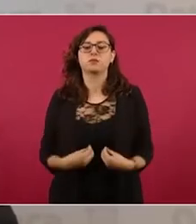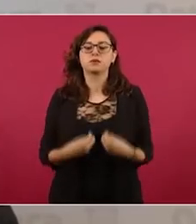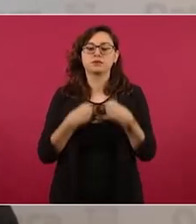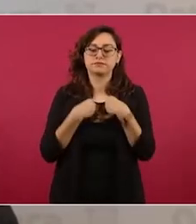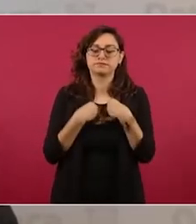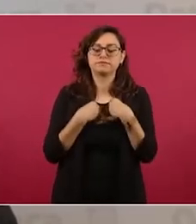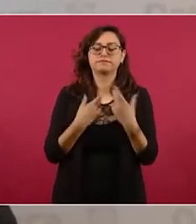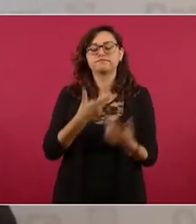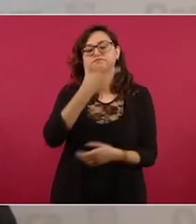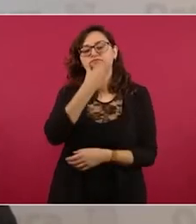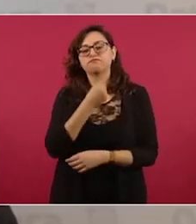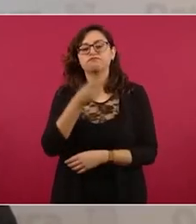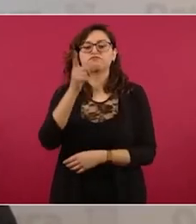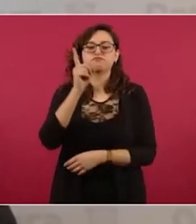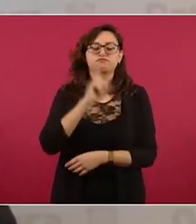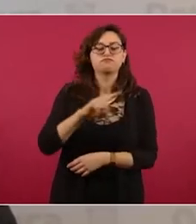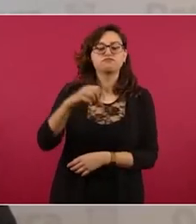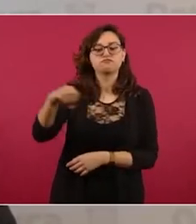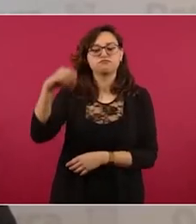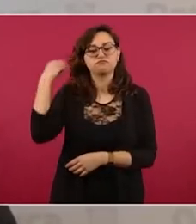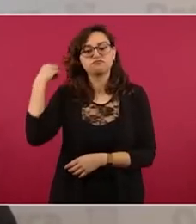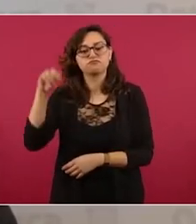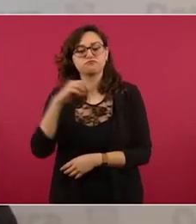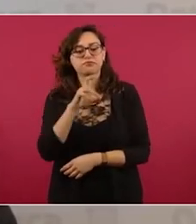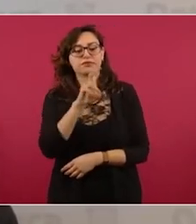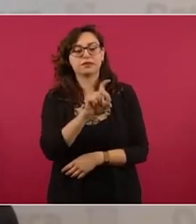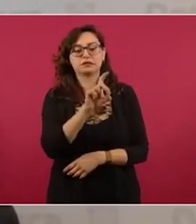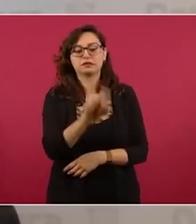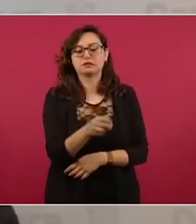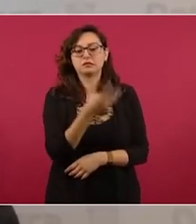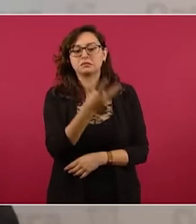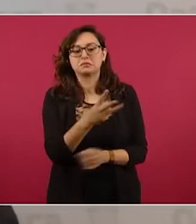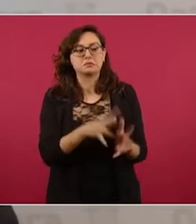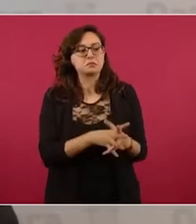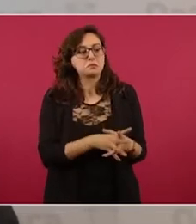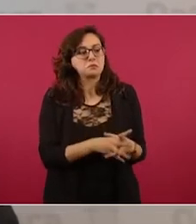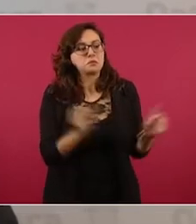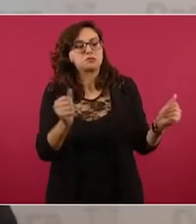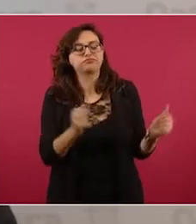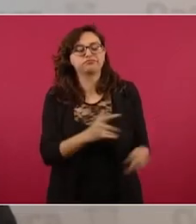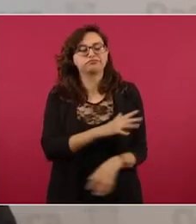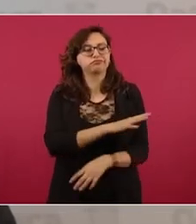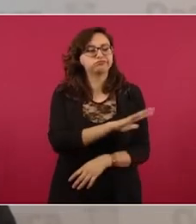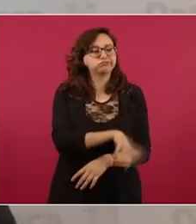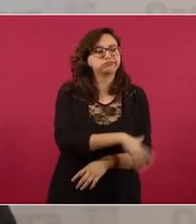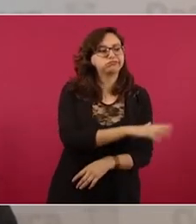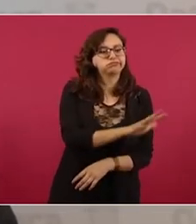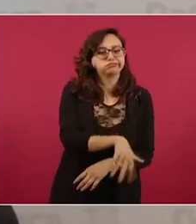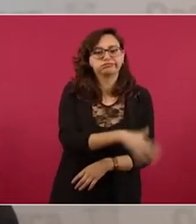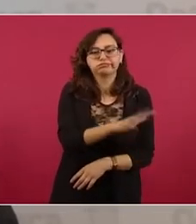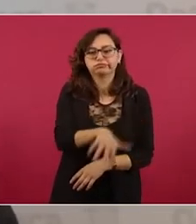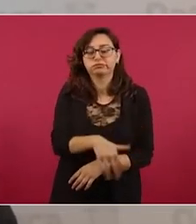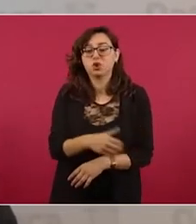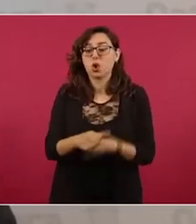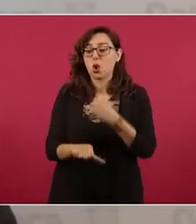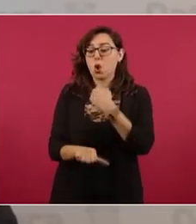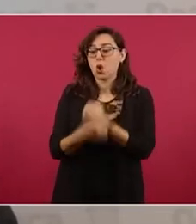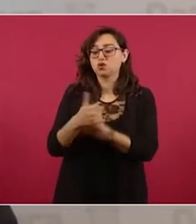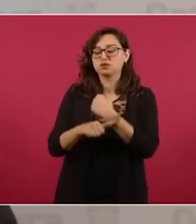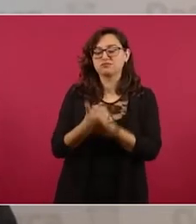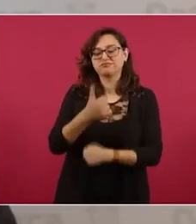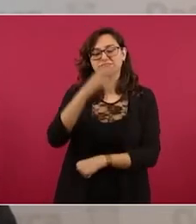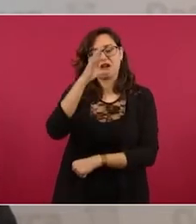oaxaqueños y oaxaqueñas en este momento desaparecidos y 11 de funciones de manera